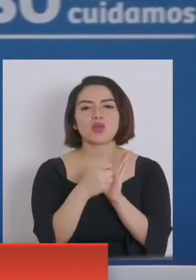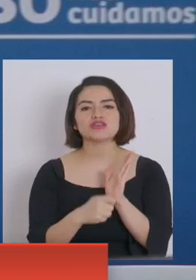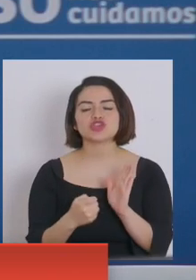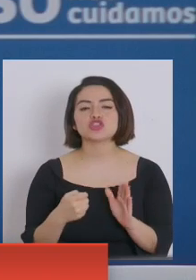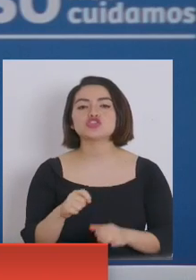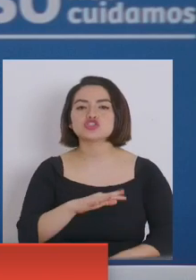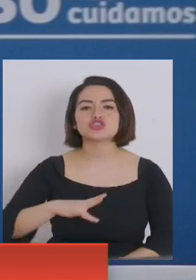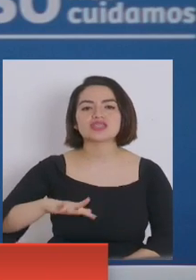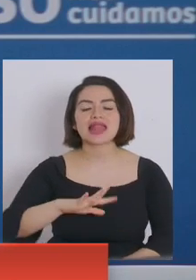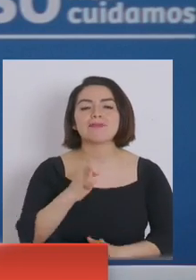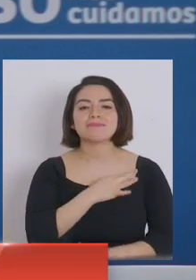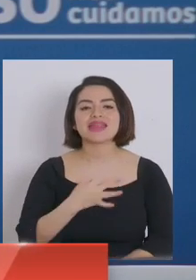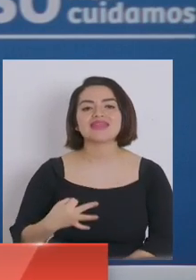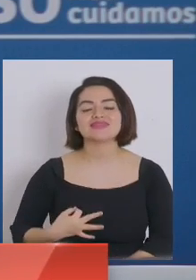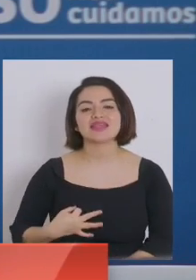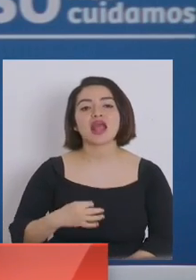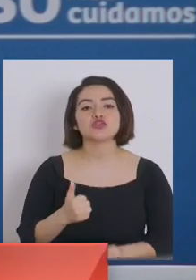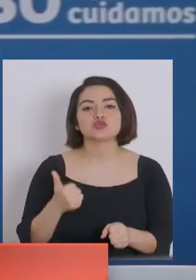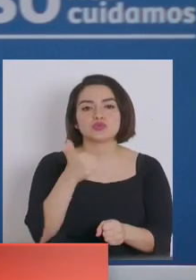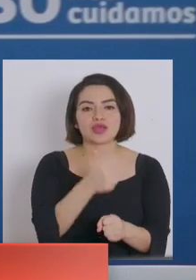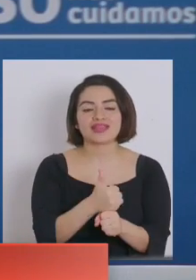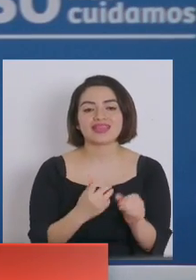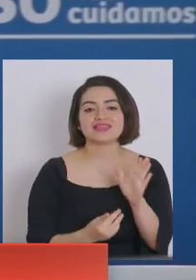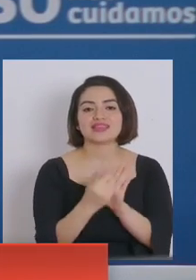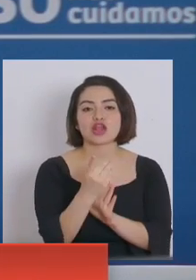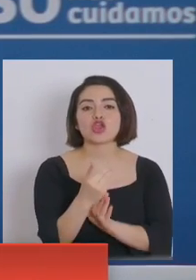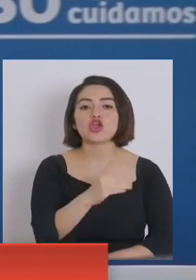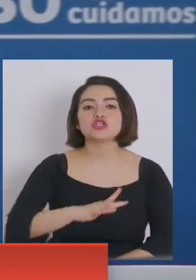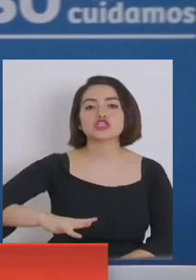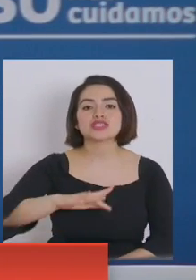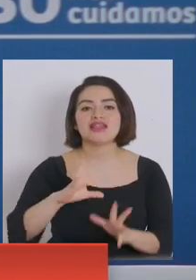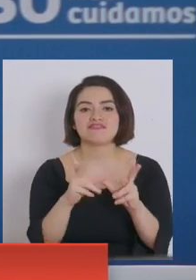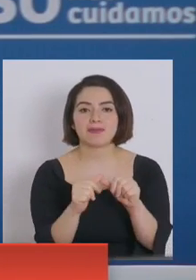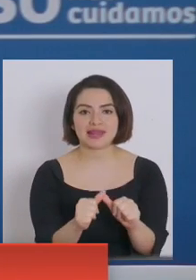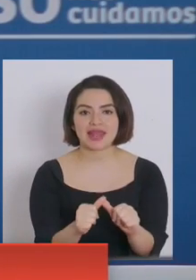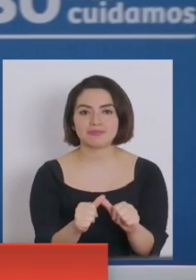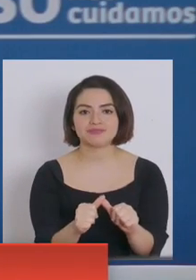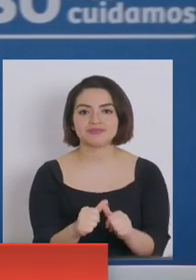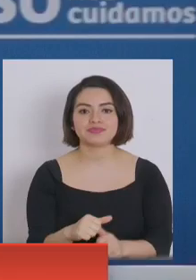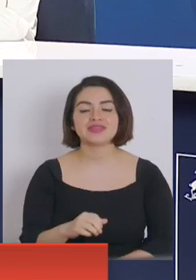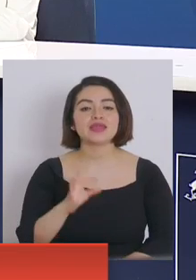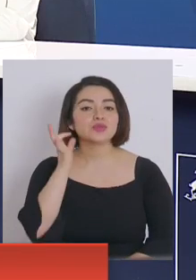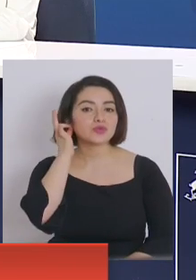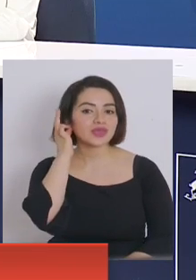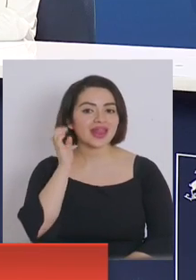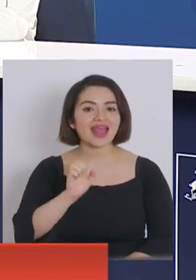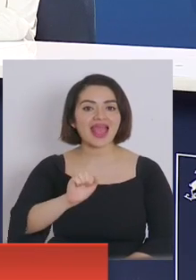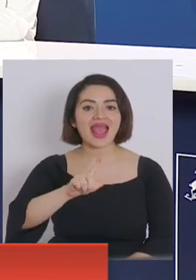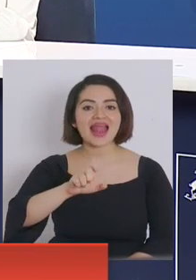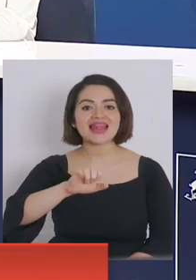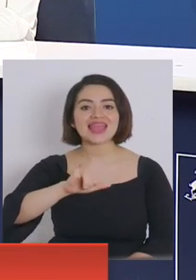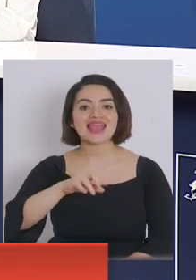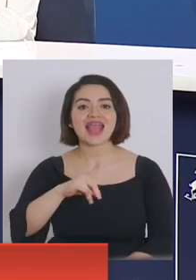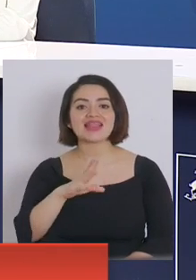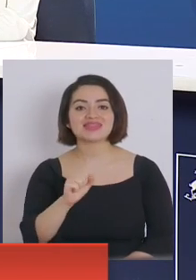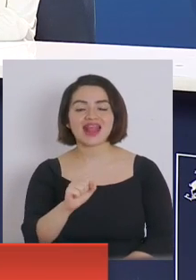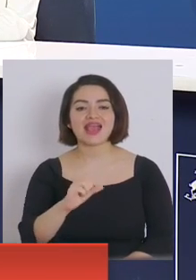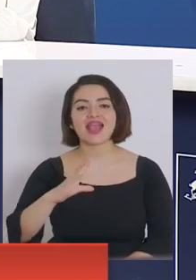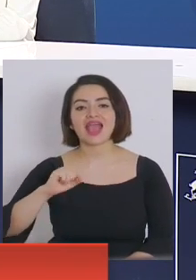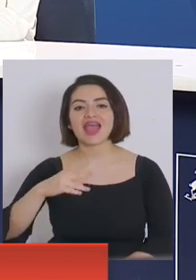ministra subrogante de Desarrollo Social y Familia, la señora Alejandra Acandia. Le cedo la palabra,